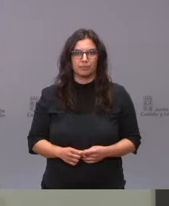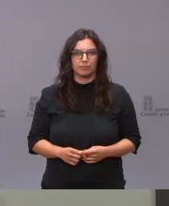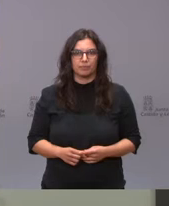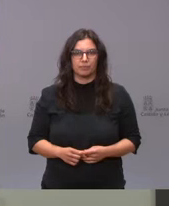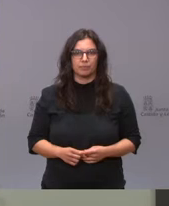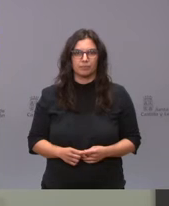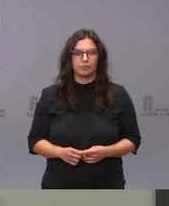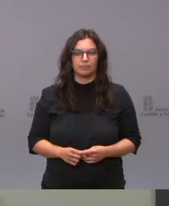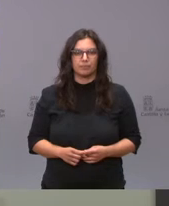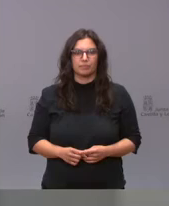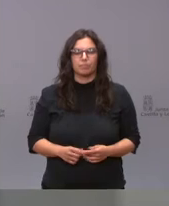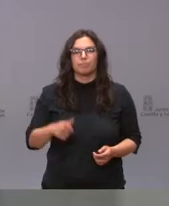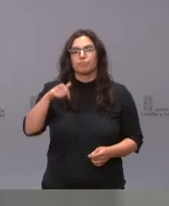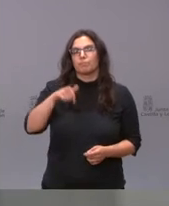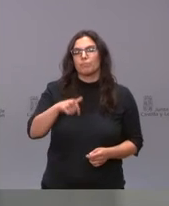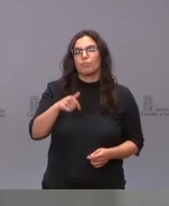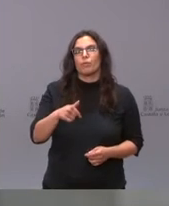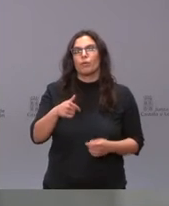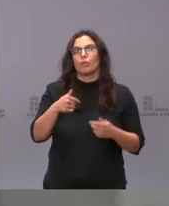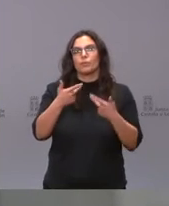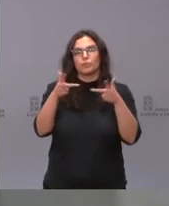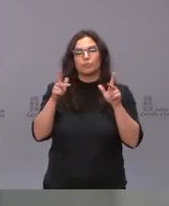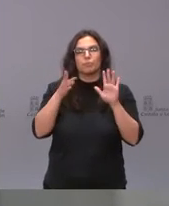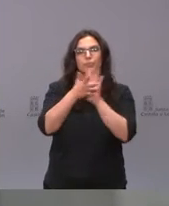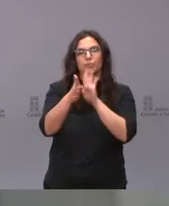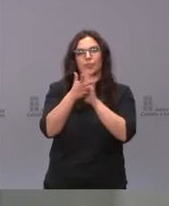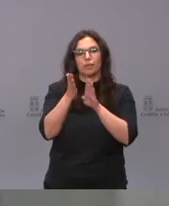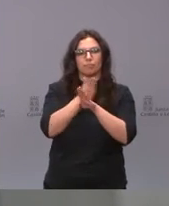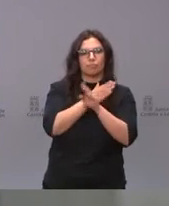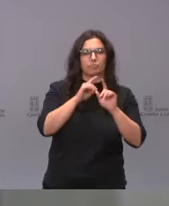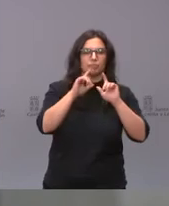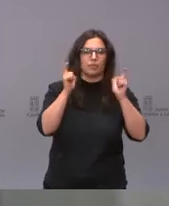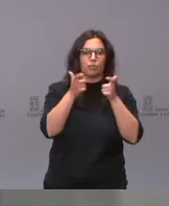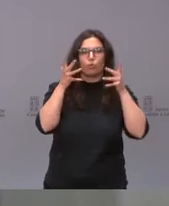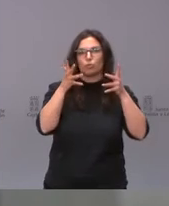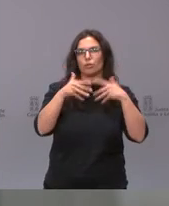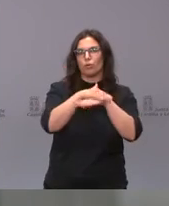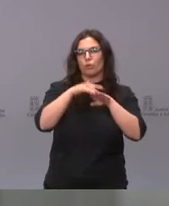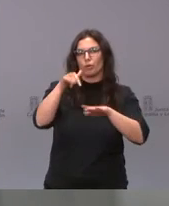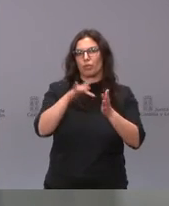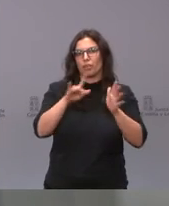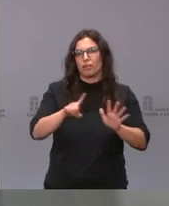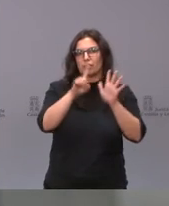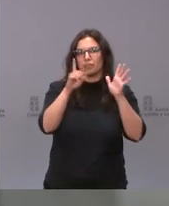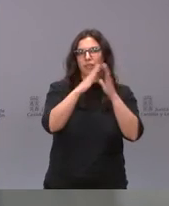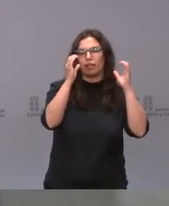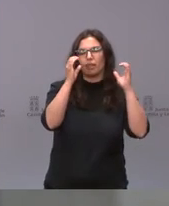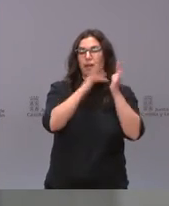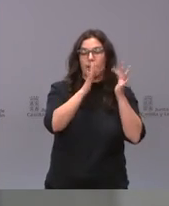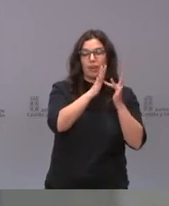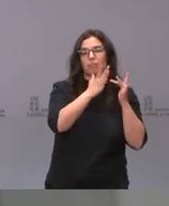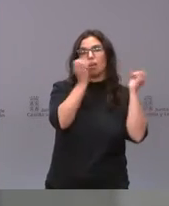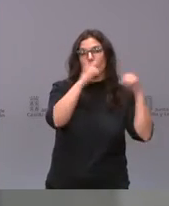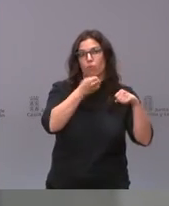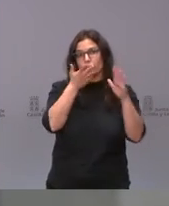Bueno, comparecemos hoy para dar cuenta de los acuerdos del Consejo de Gobierno de hoy, 6 de abril. Nos acompaña la consejera